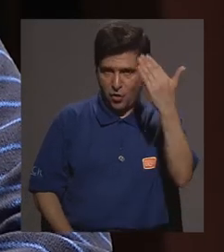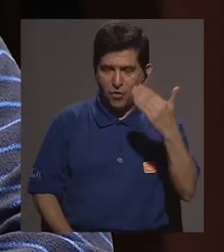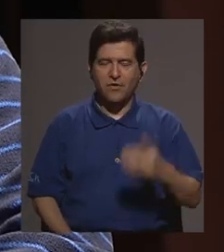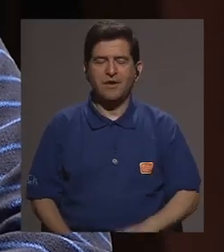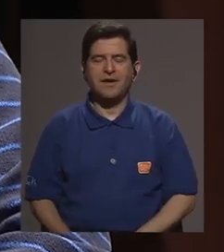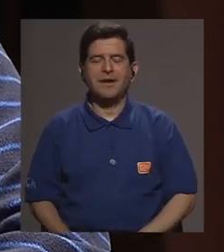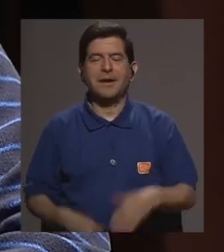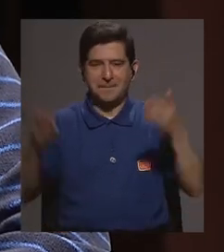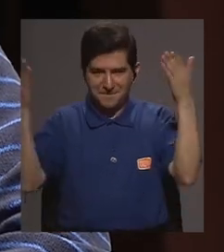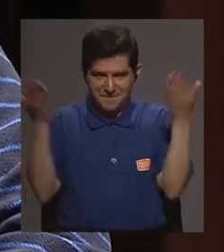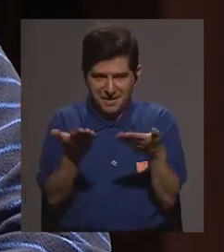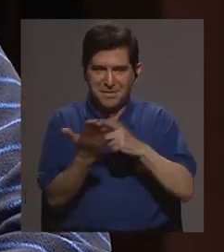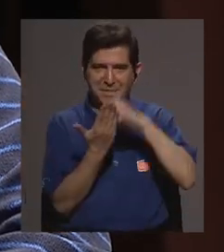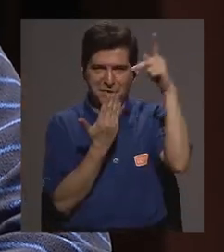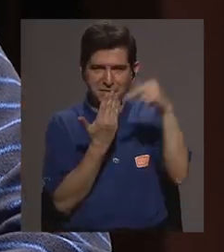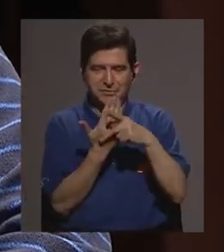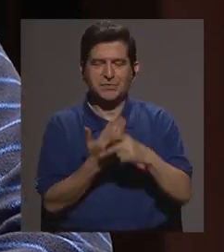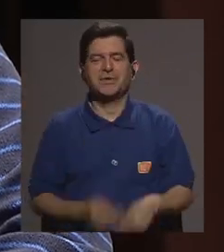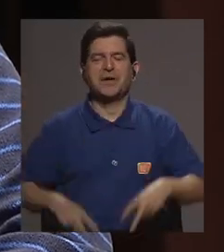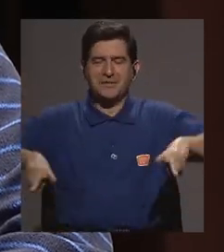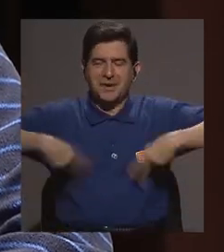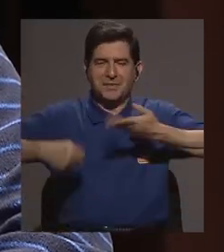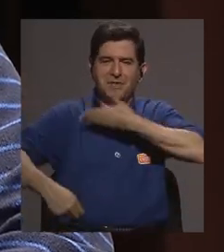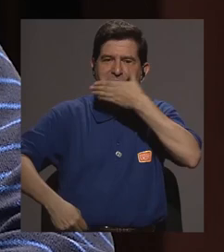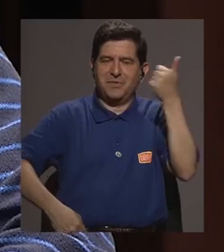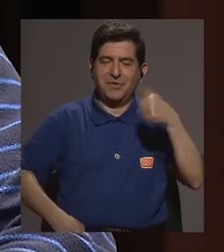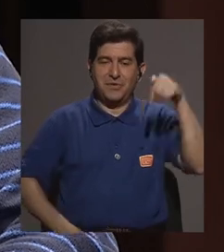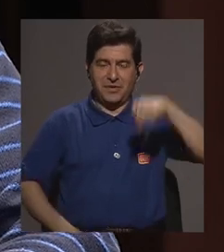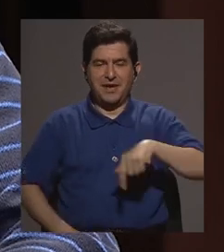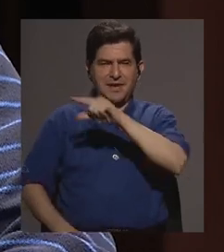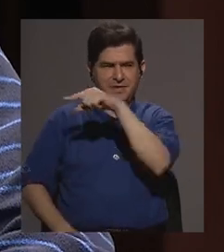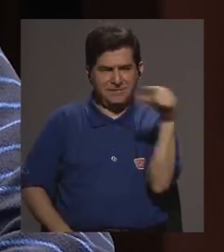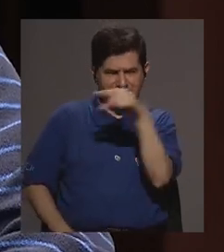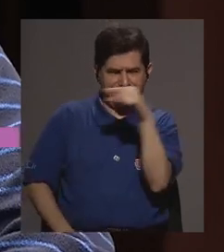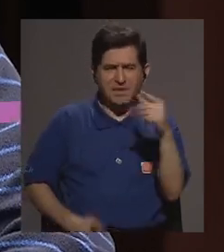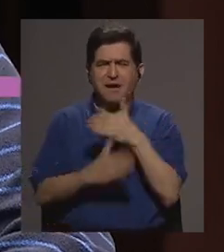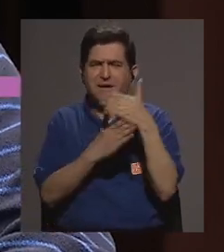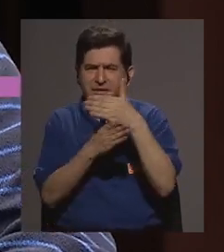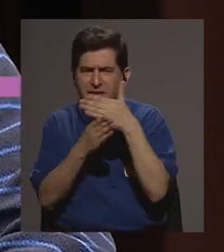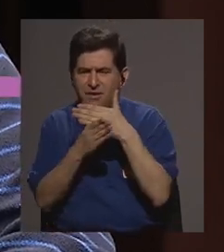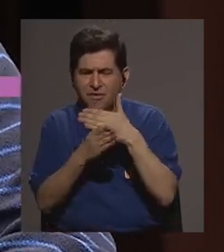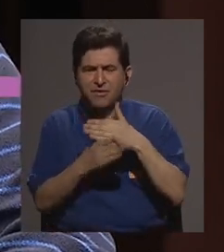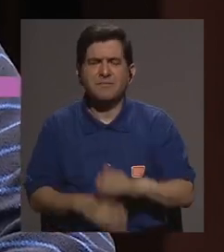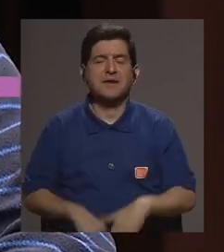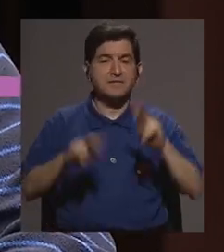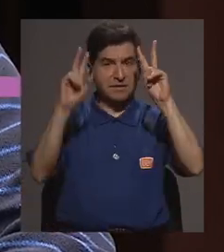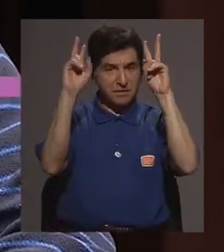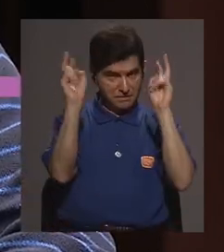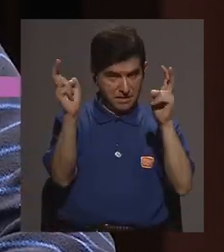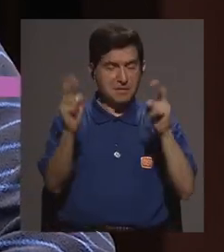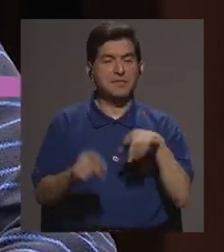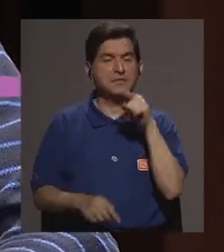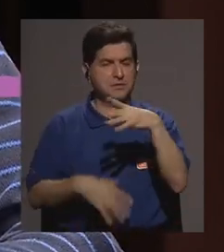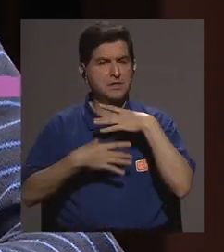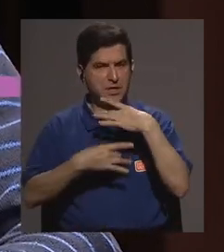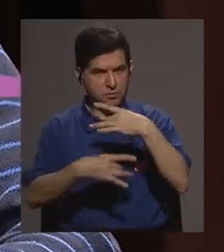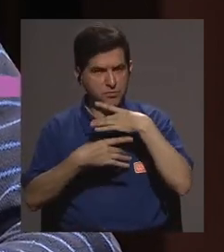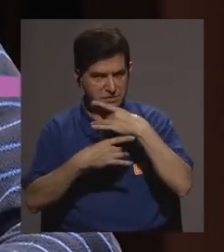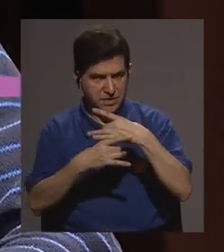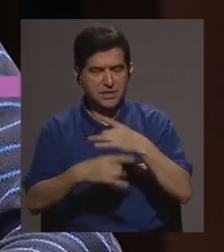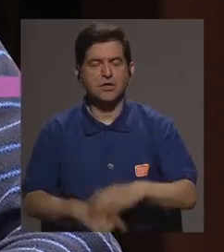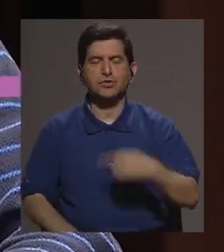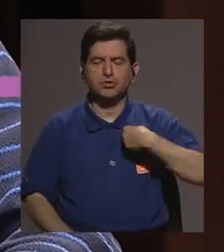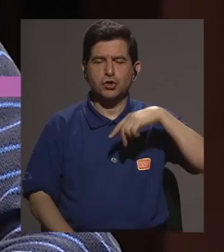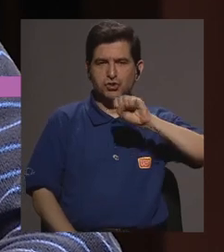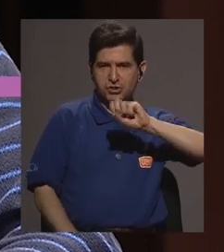Hola que tal, saludos cordiales Bienvenidos a su telerevista Vivir Mejor en donde cada semana queremos compartir con ustedes temas de su agrado